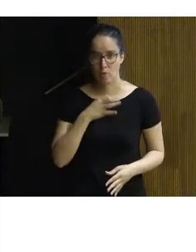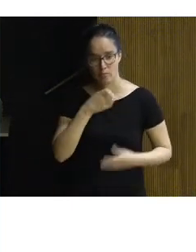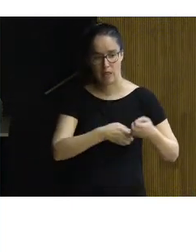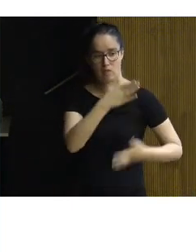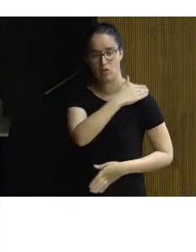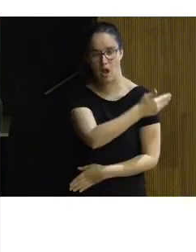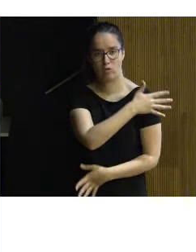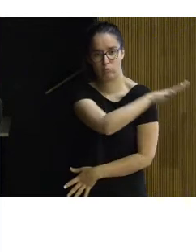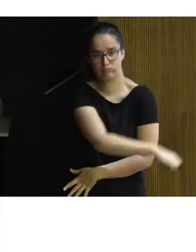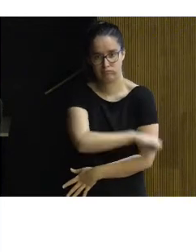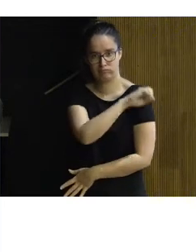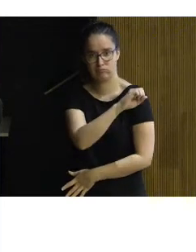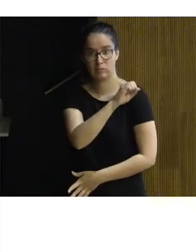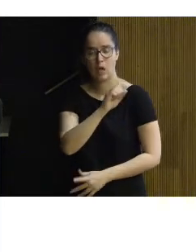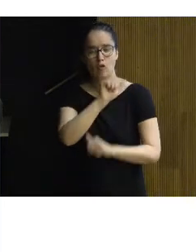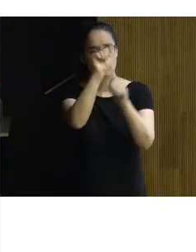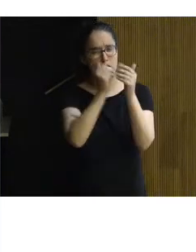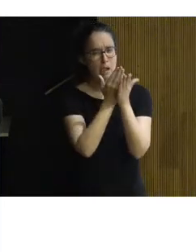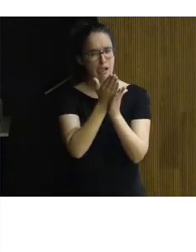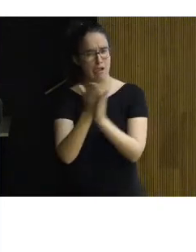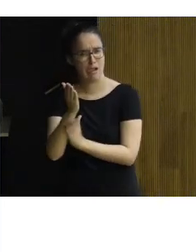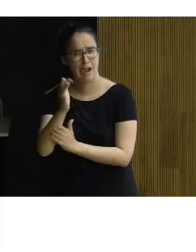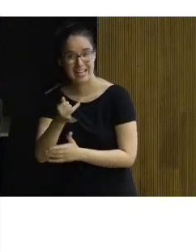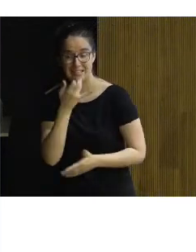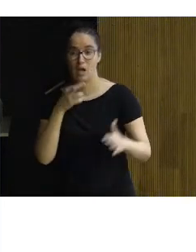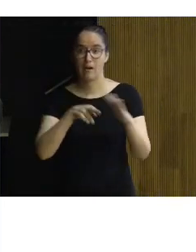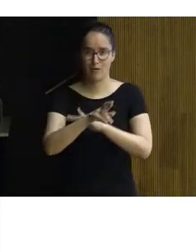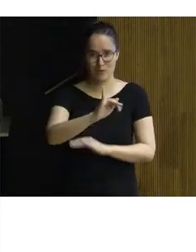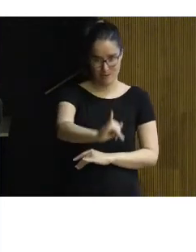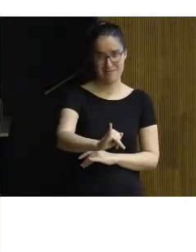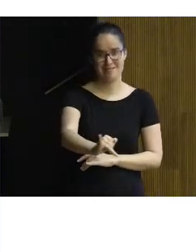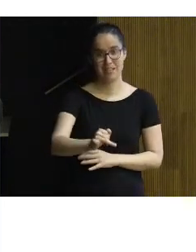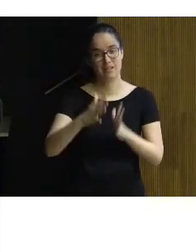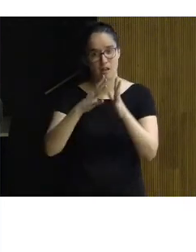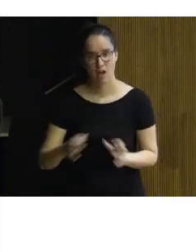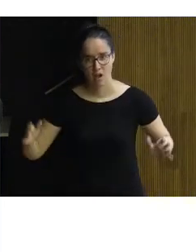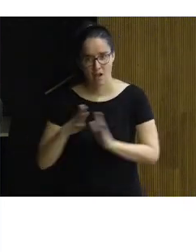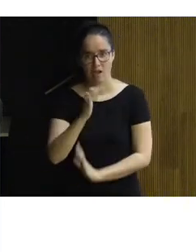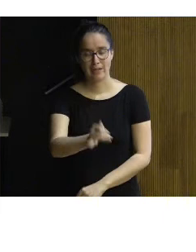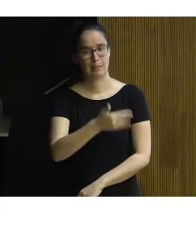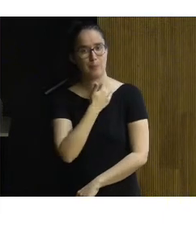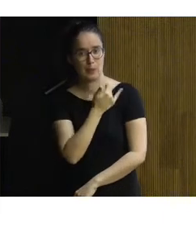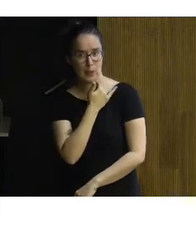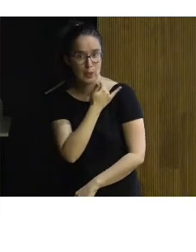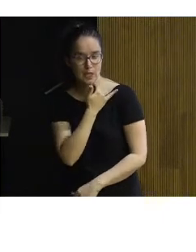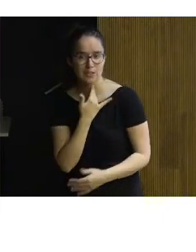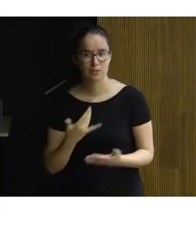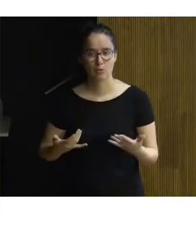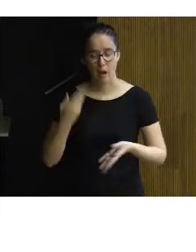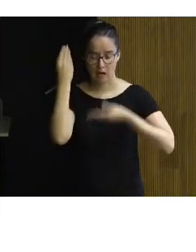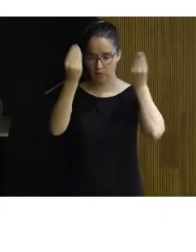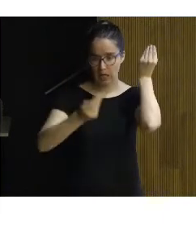ver cómo hay maneras habiendo recursos y habiendo ganas y habiendo una